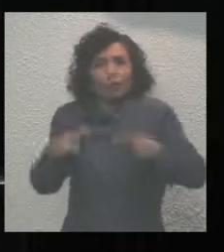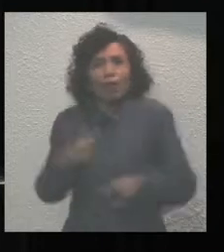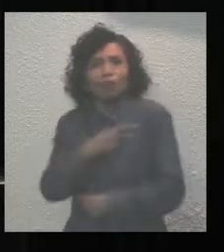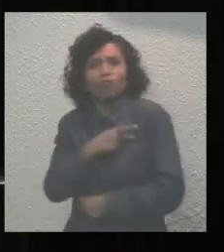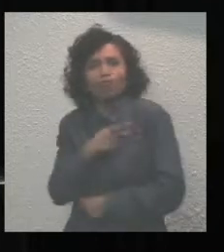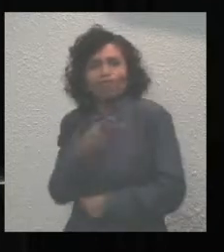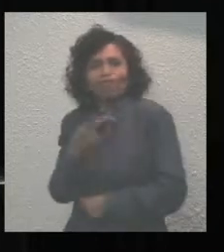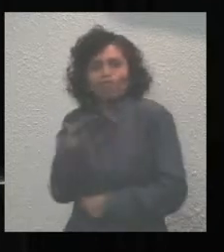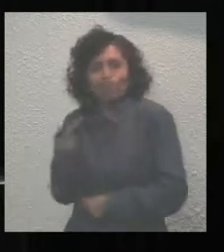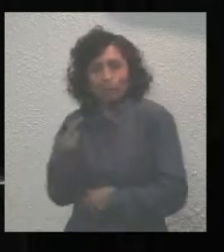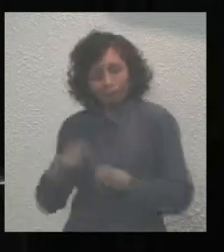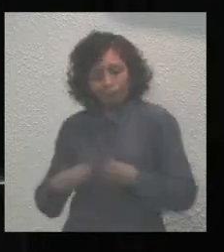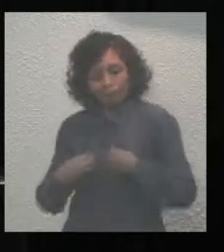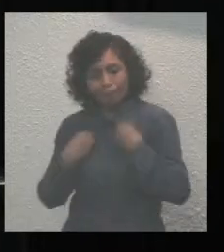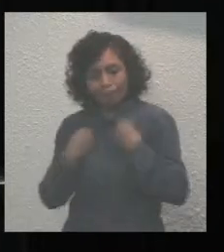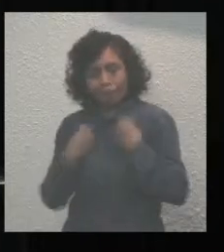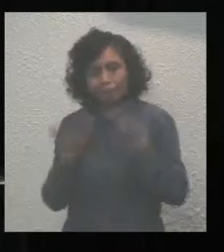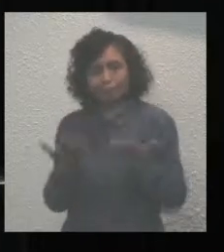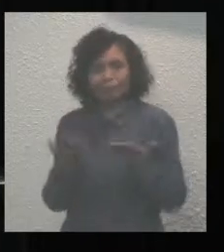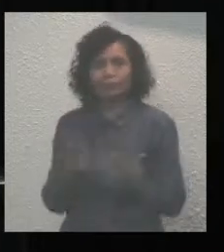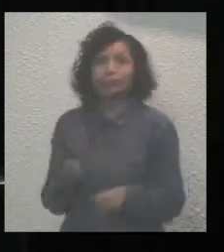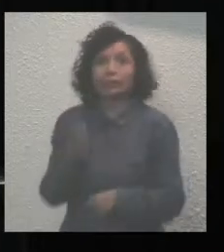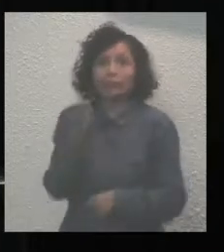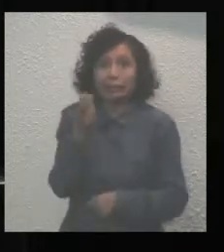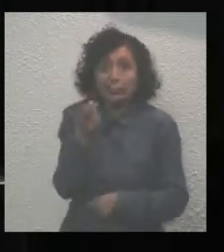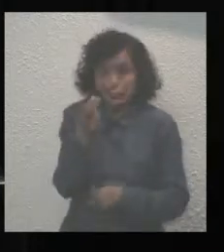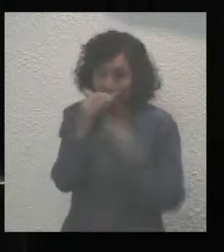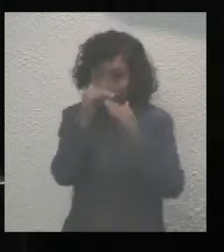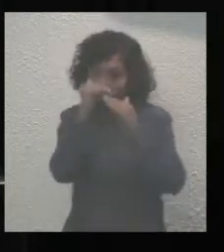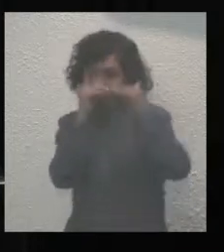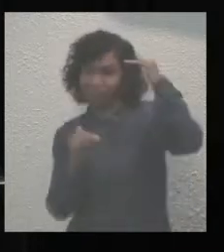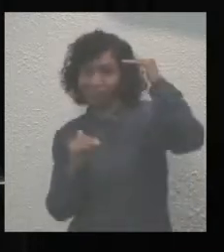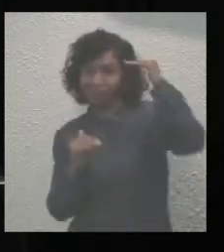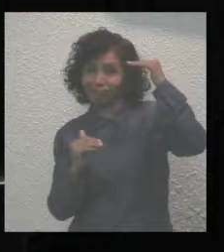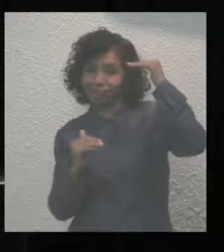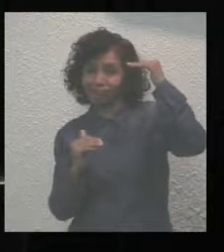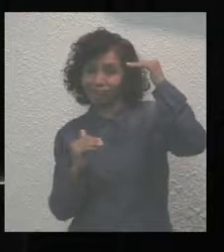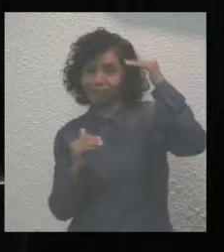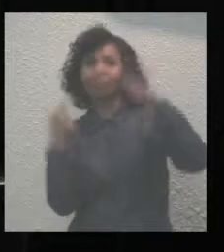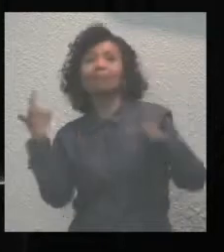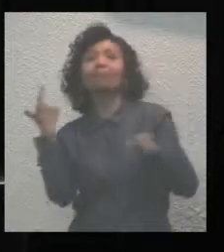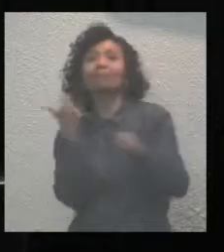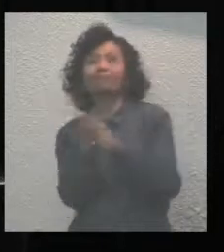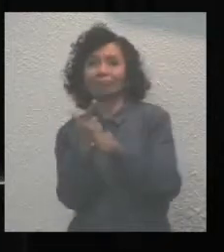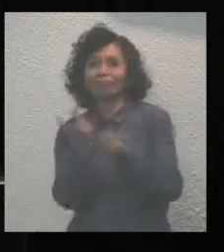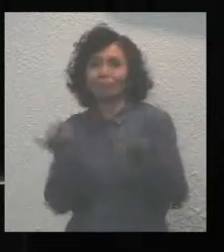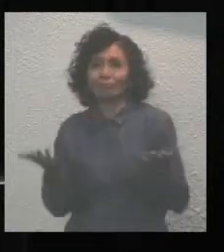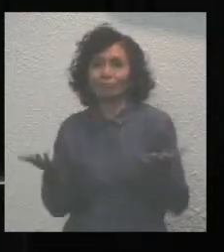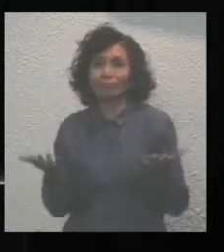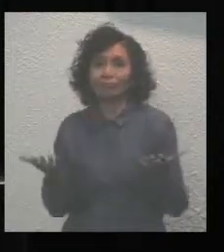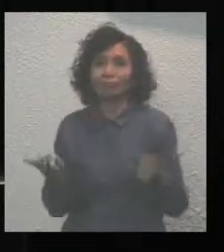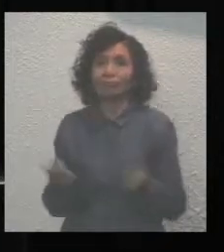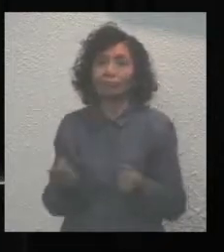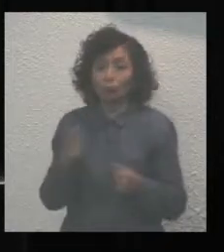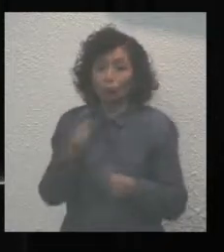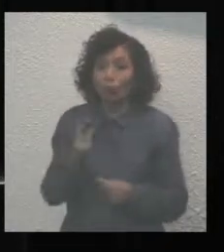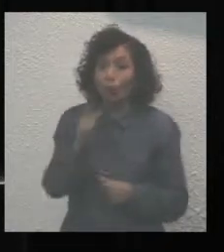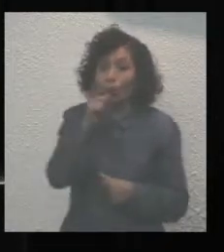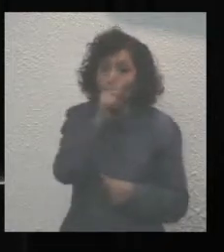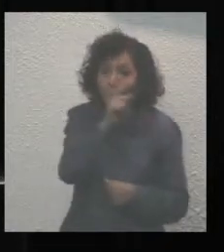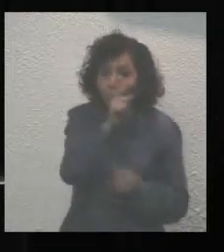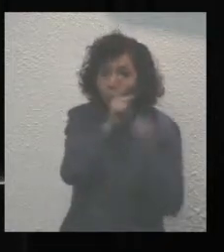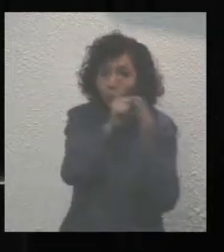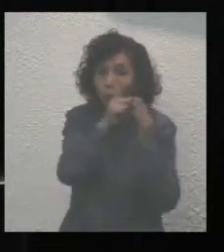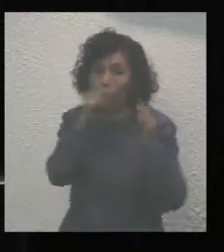Una de las manifestaciones más severas de esta desigualdad es el hecho de que uno de cada cuatro